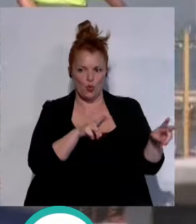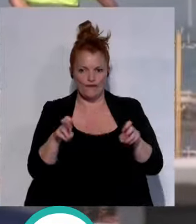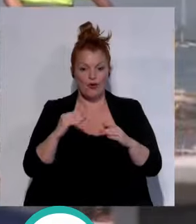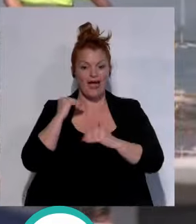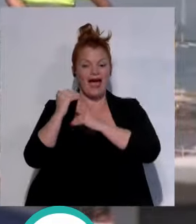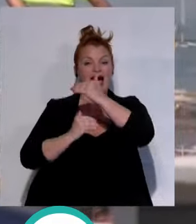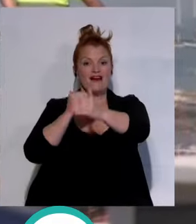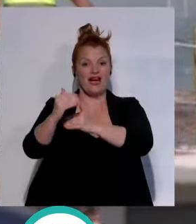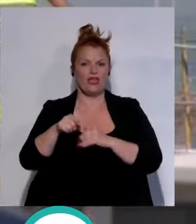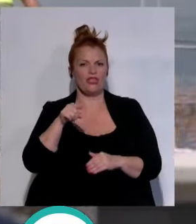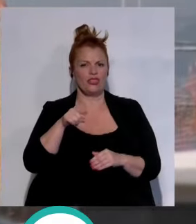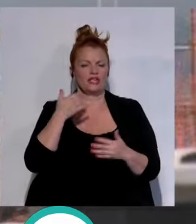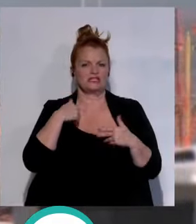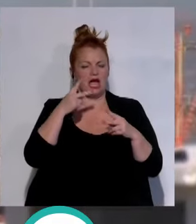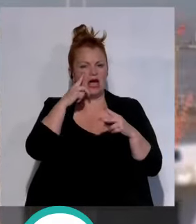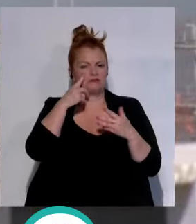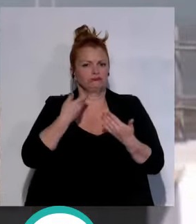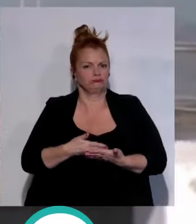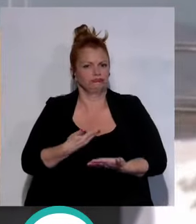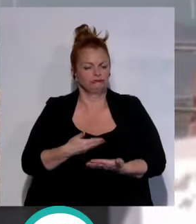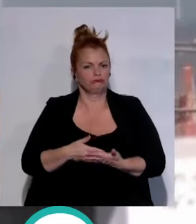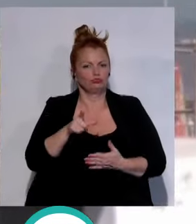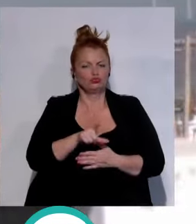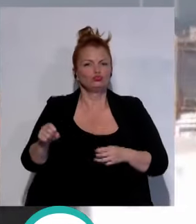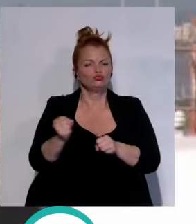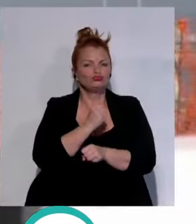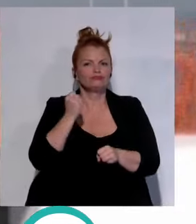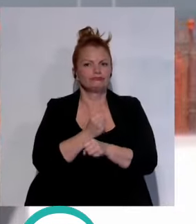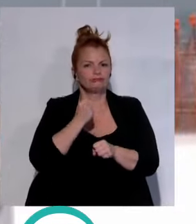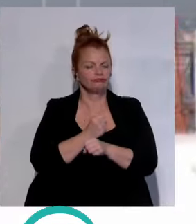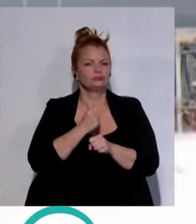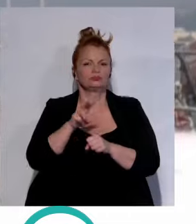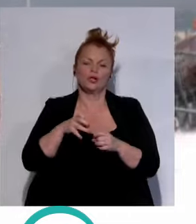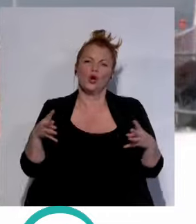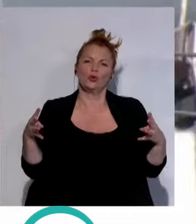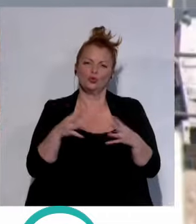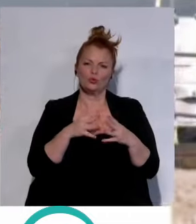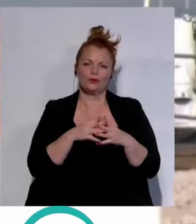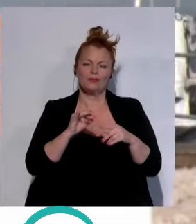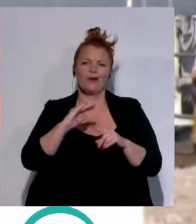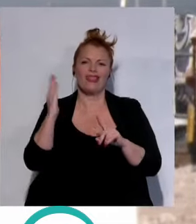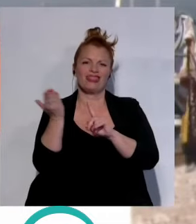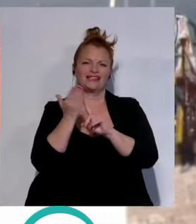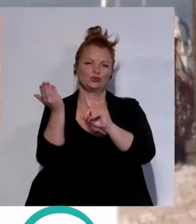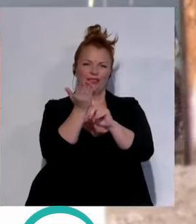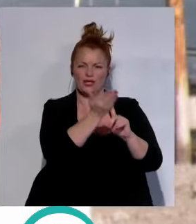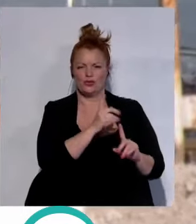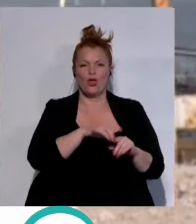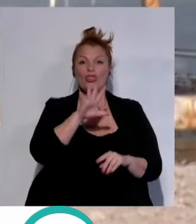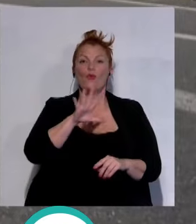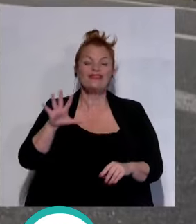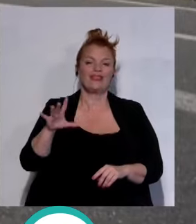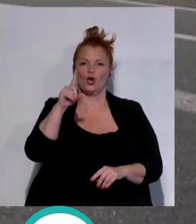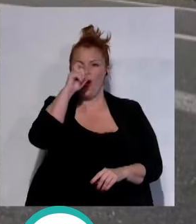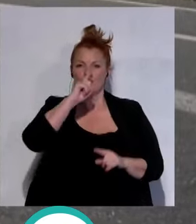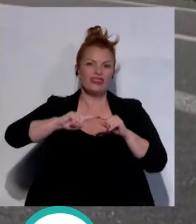avance en este aspecto está siendo visible y la actuación de los operarios es palpable ante una estructura que estaba dañada 55 años después de